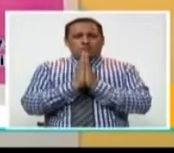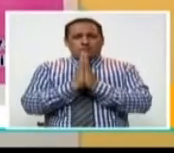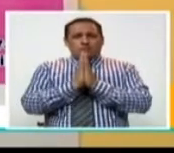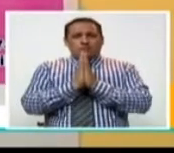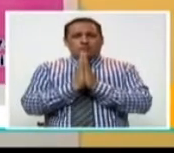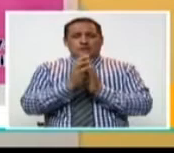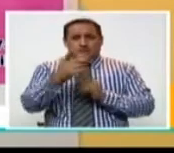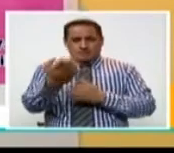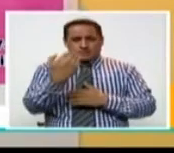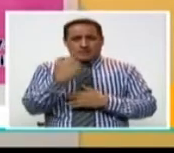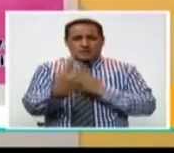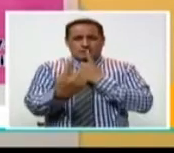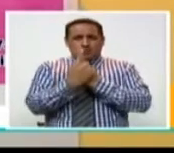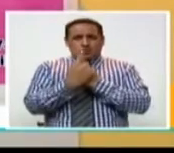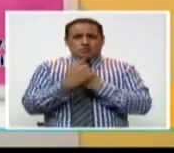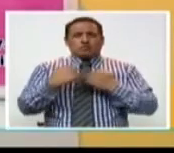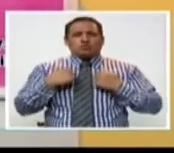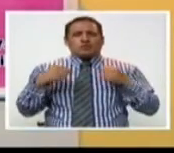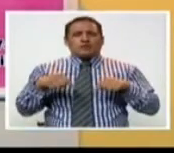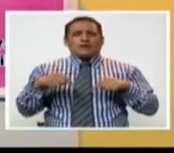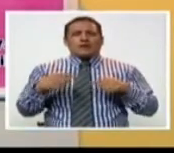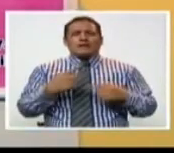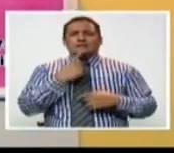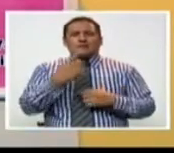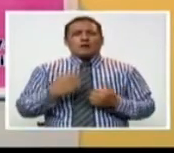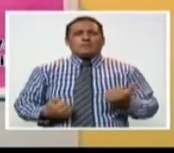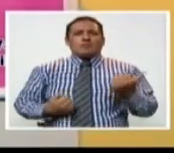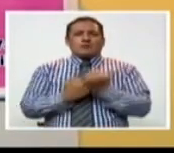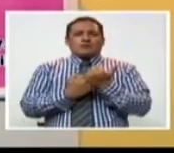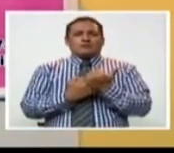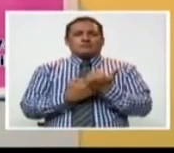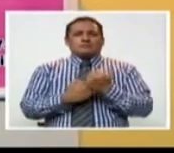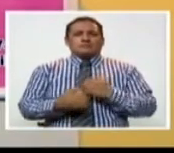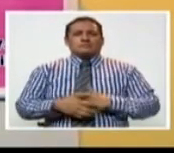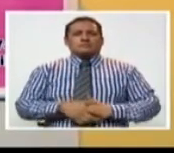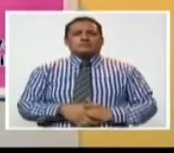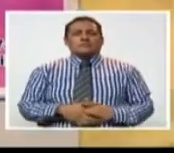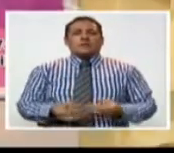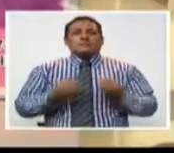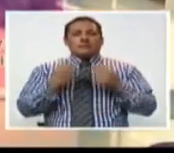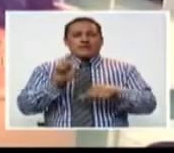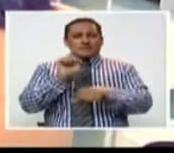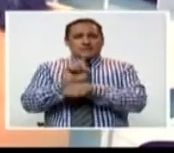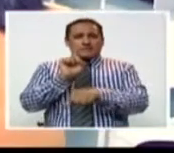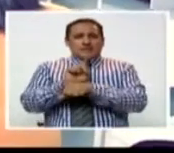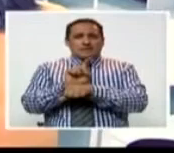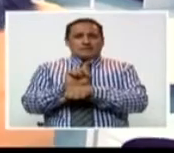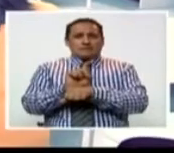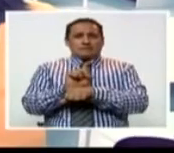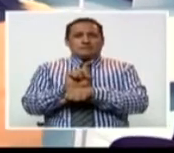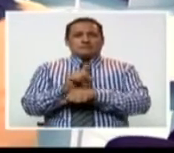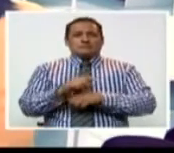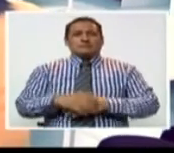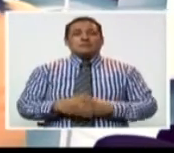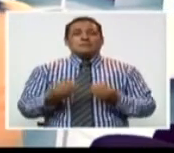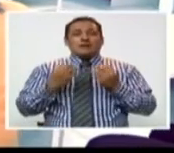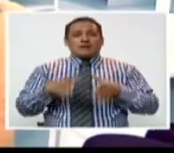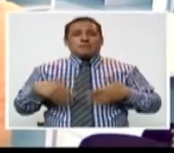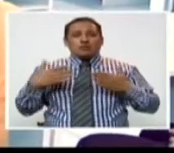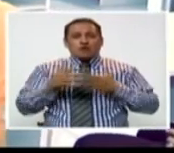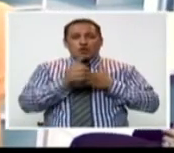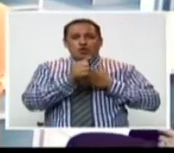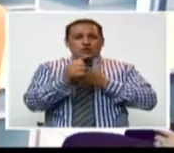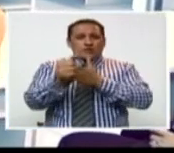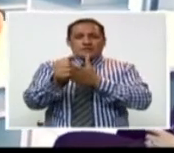que por favor se acerquen a nosotros. Nosotros estamos para apoyarle, para enseñarle y